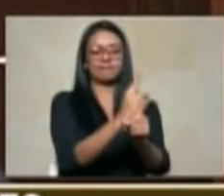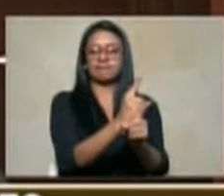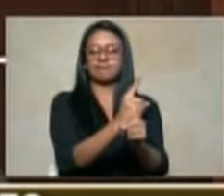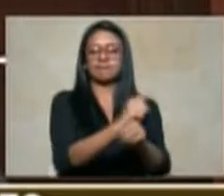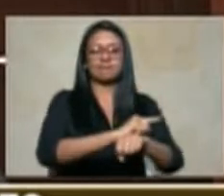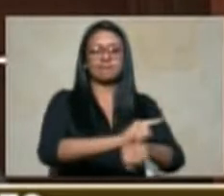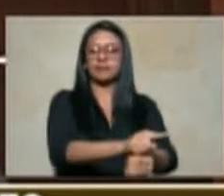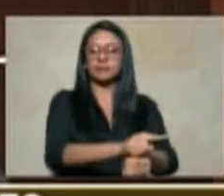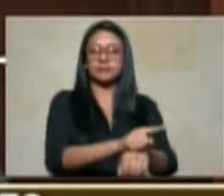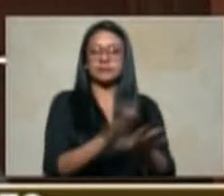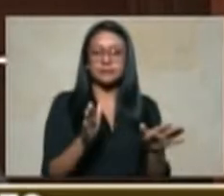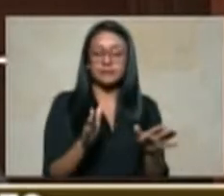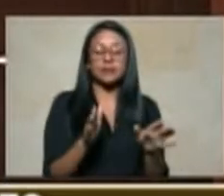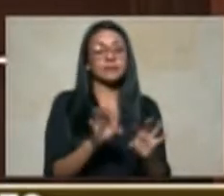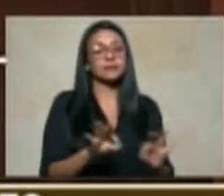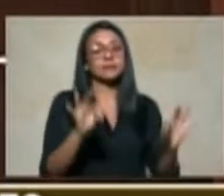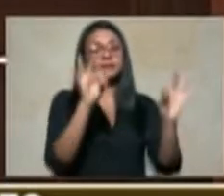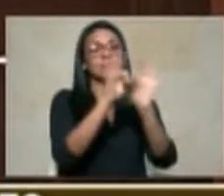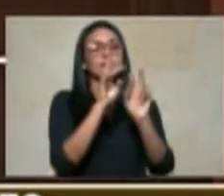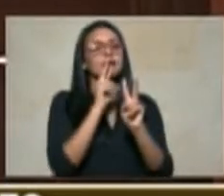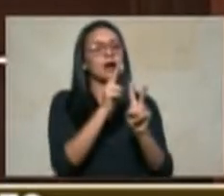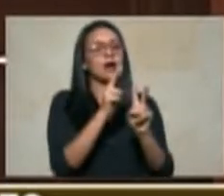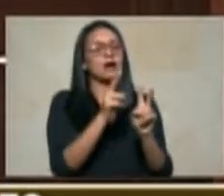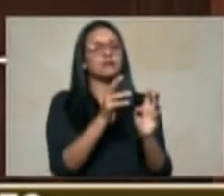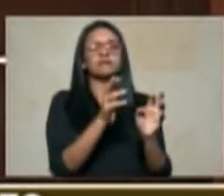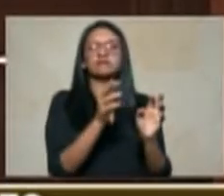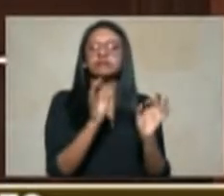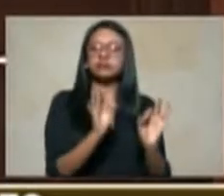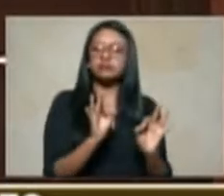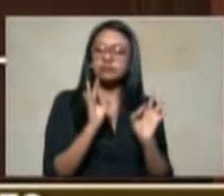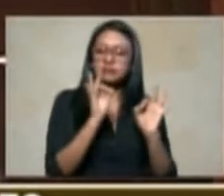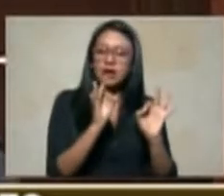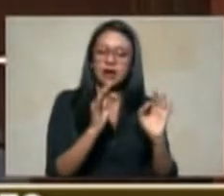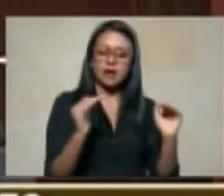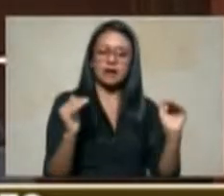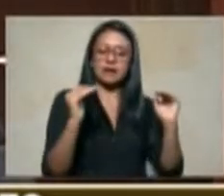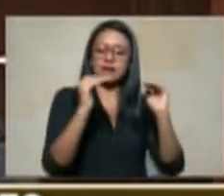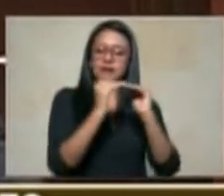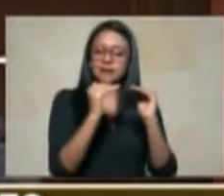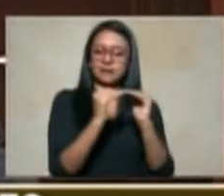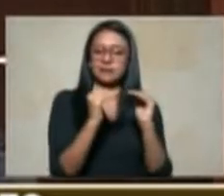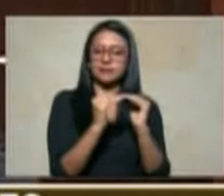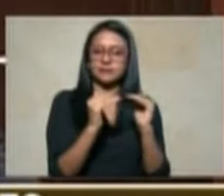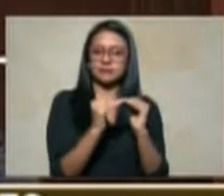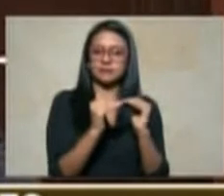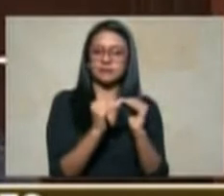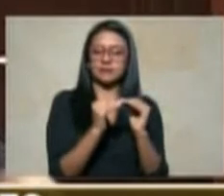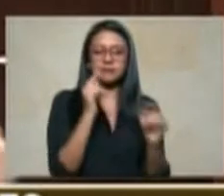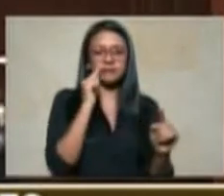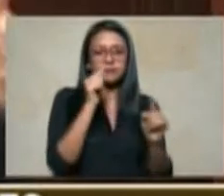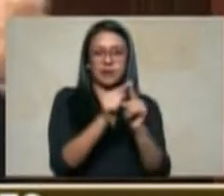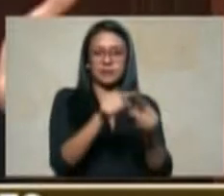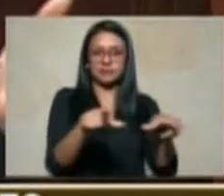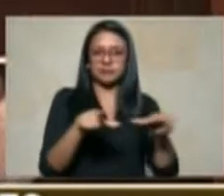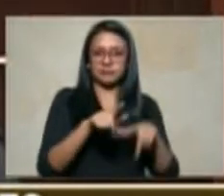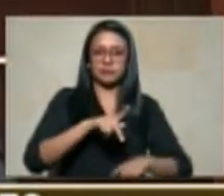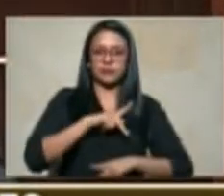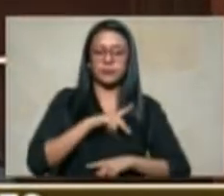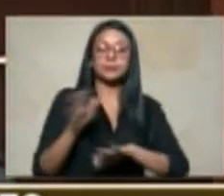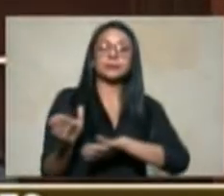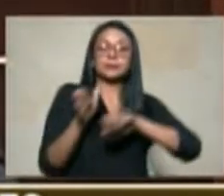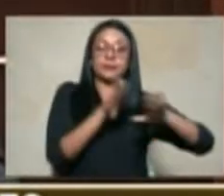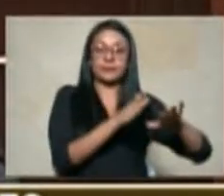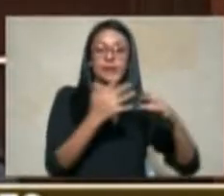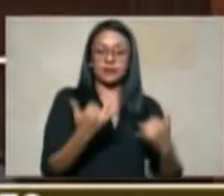equilibrada y proporcional a su posición y ahora vamos a ver también con una serie de